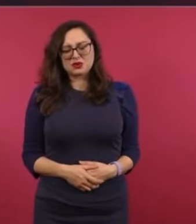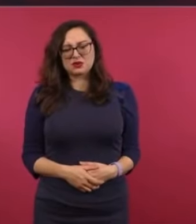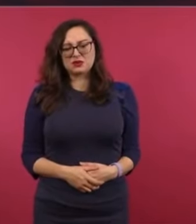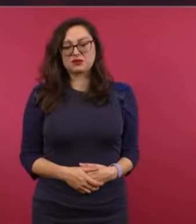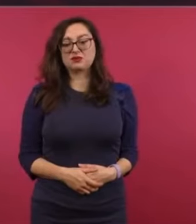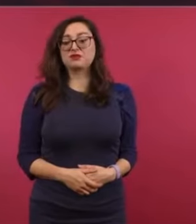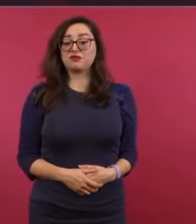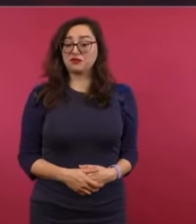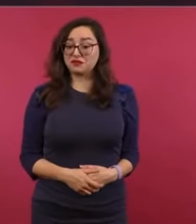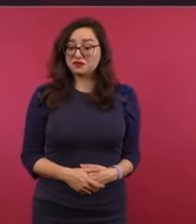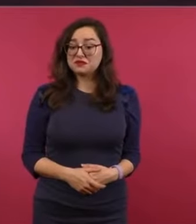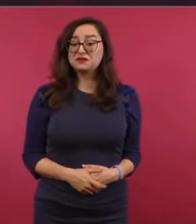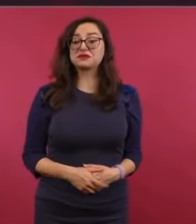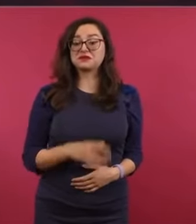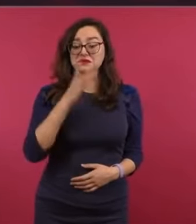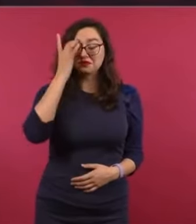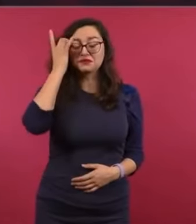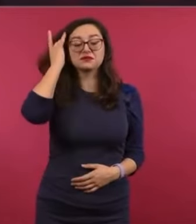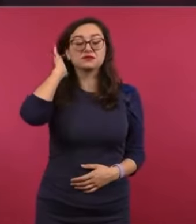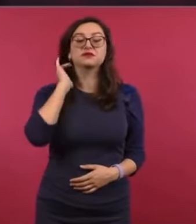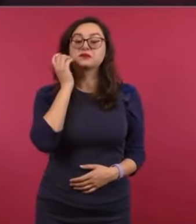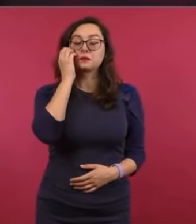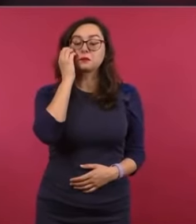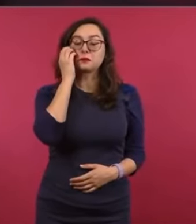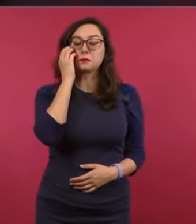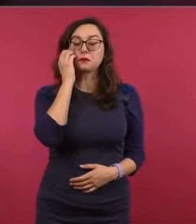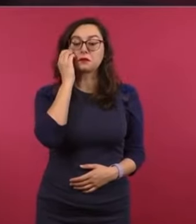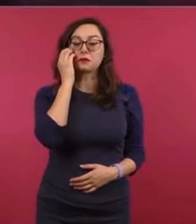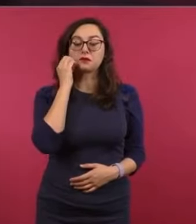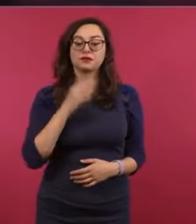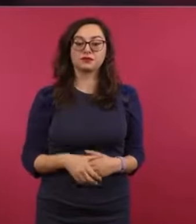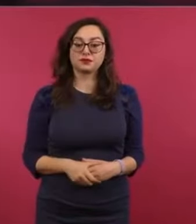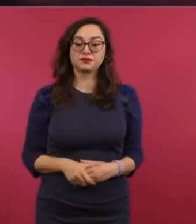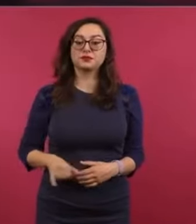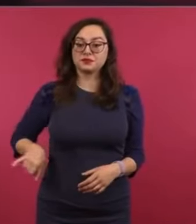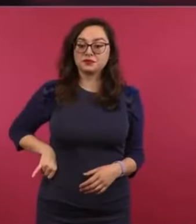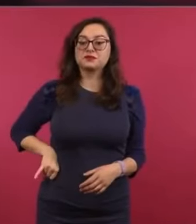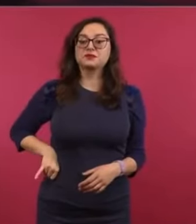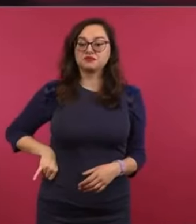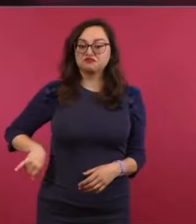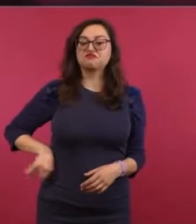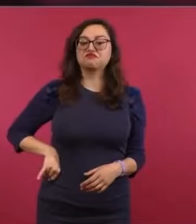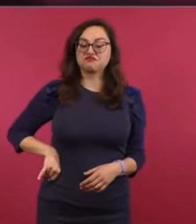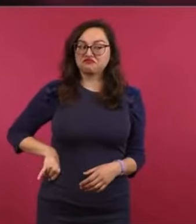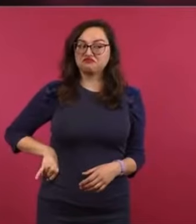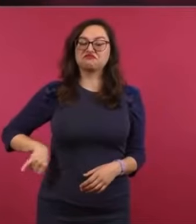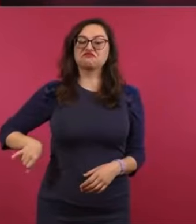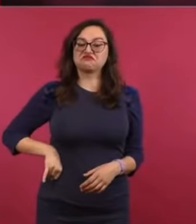Entonces, sí es interesante lo que se está viviendo.